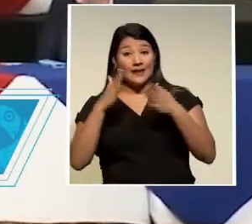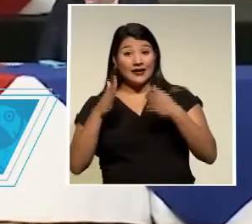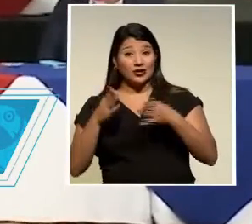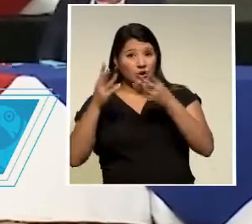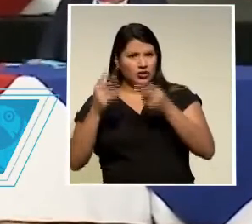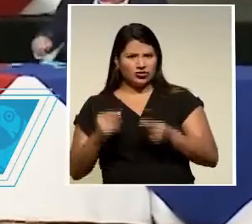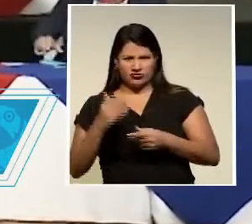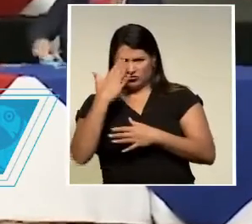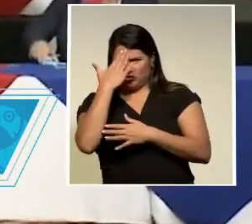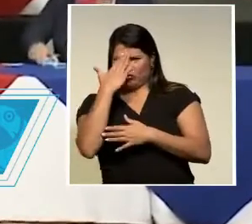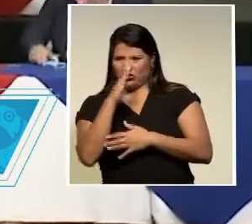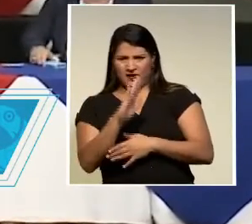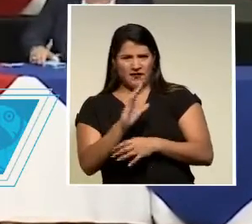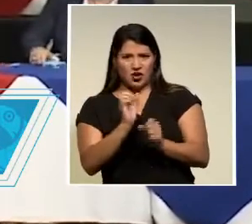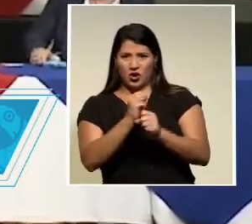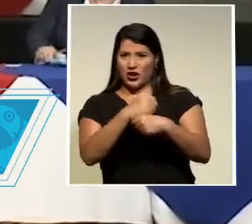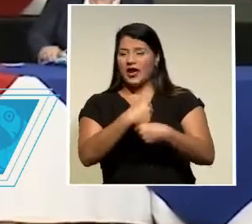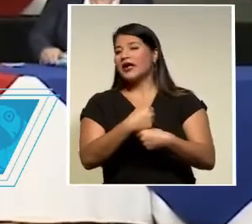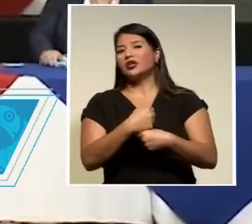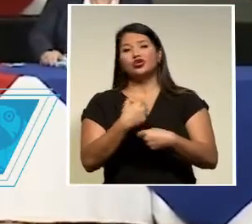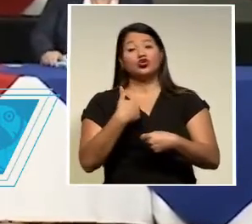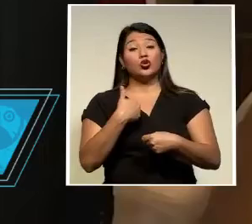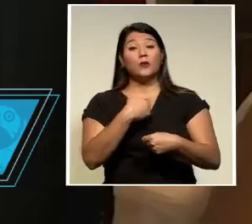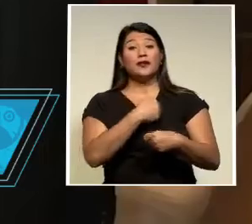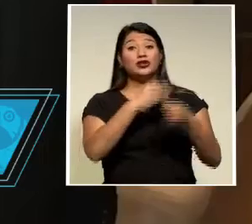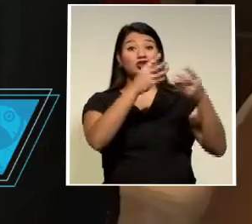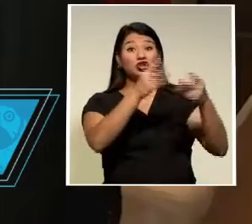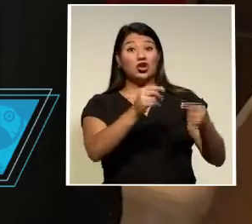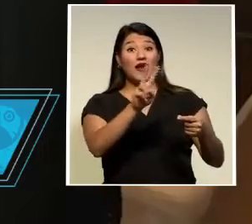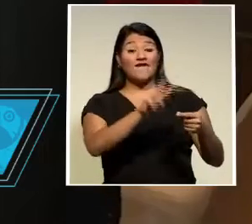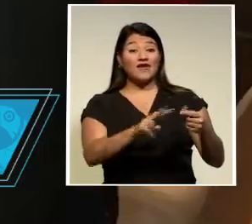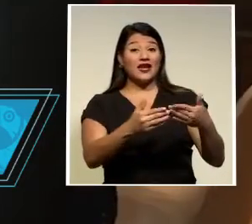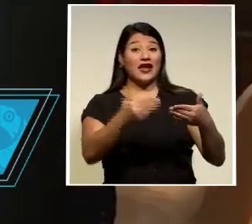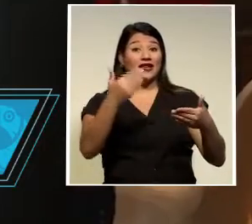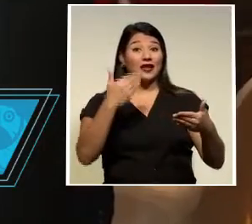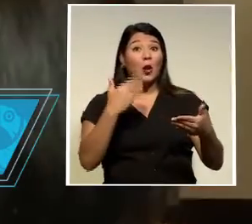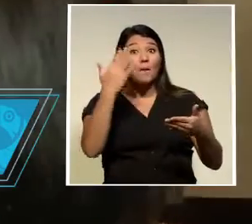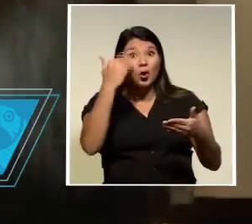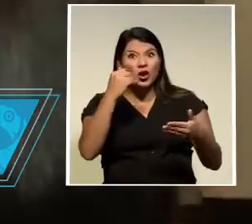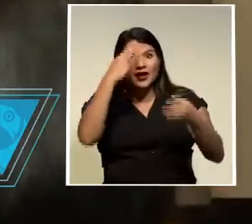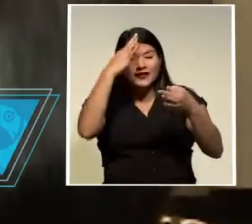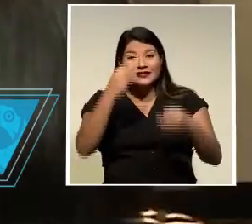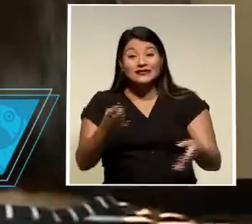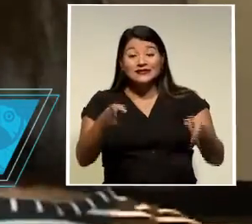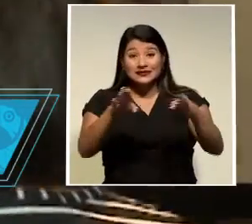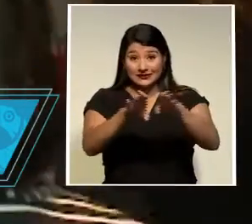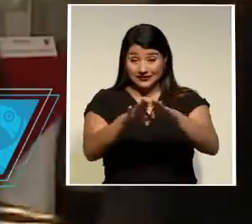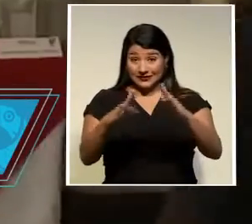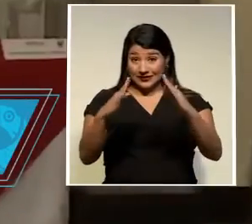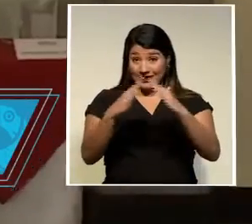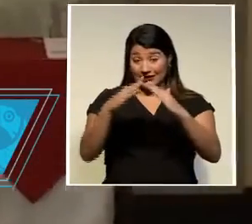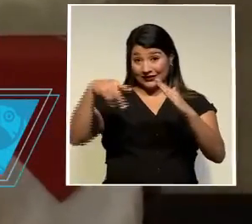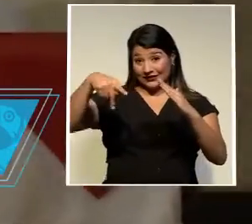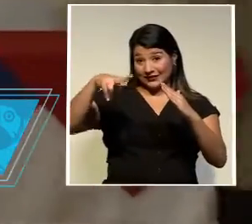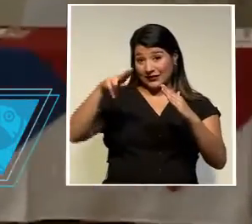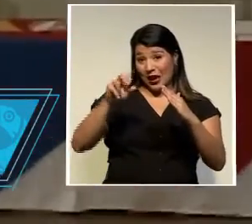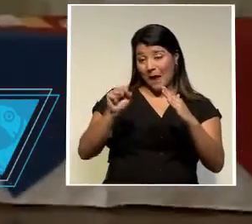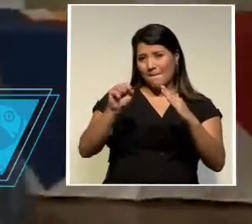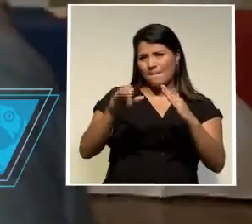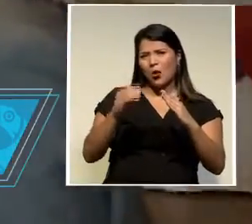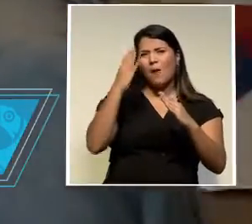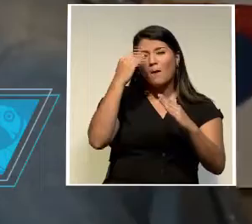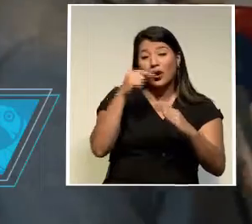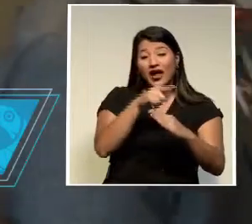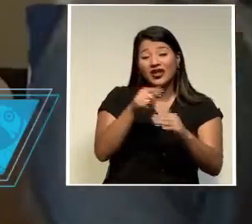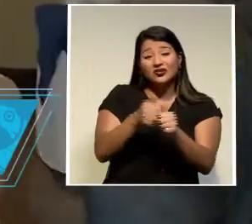actuar de tributación el viernes anterior y es que justamente ese día hacienda cerró la sede del partido unidad social cristiana por el